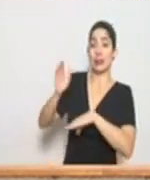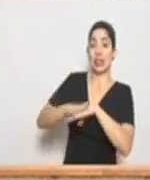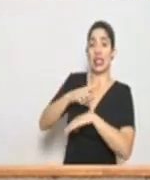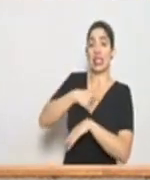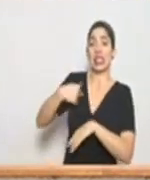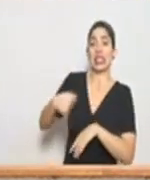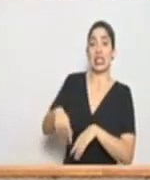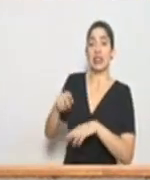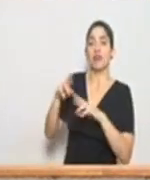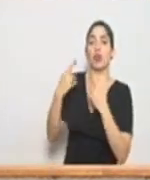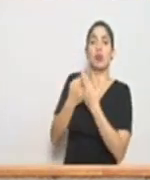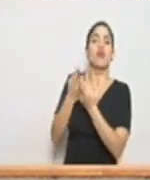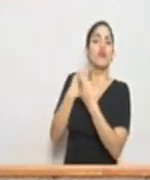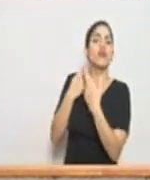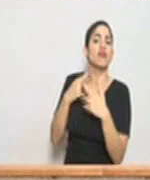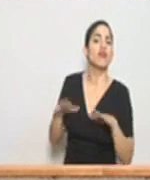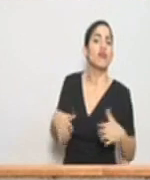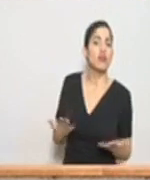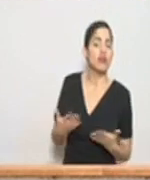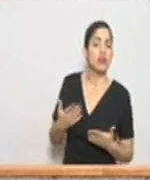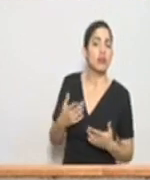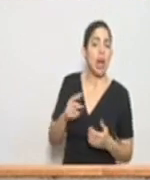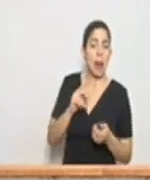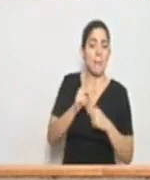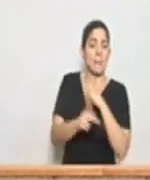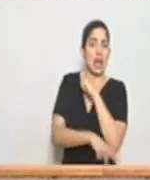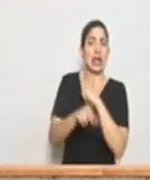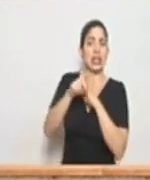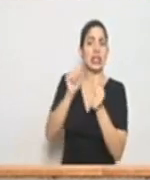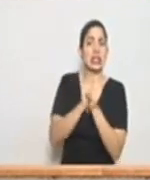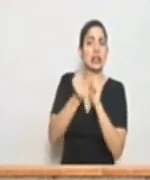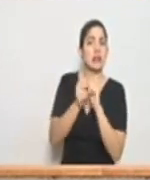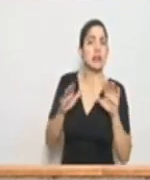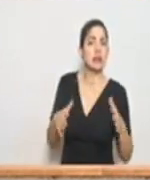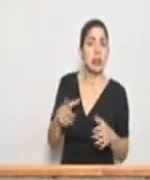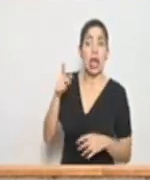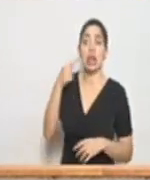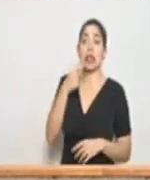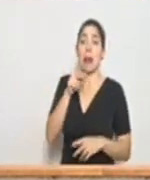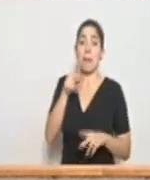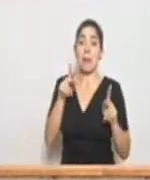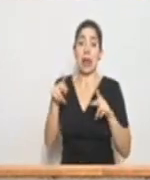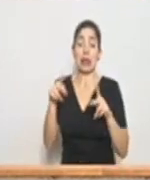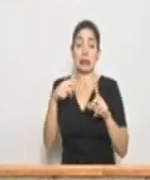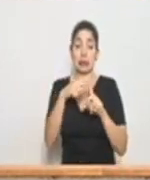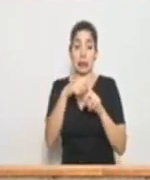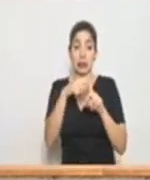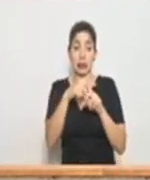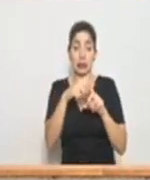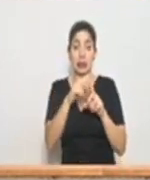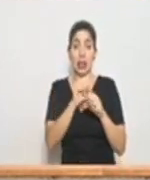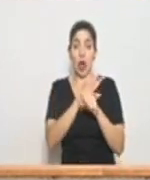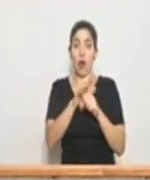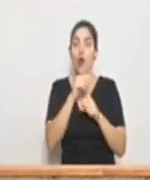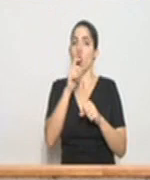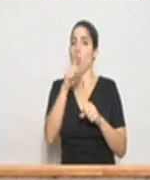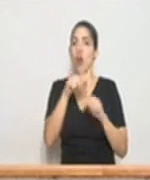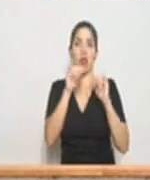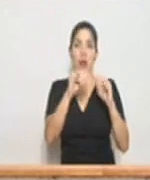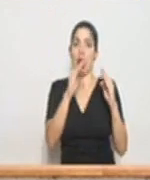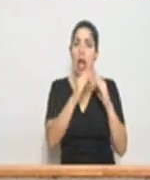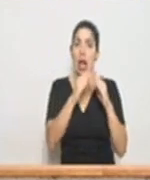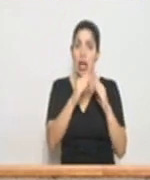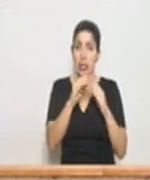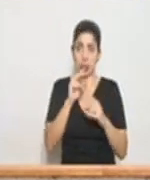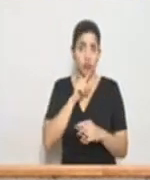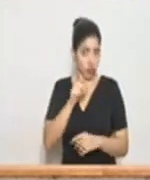cambiar el país? Entendemos que una de las recomendaciones fue que las personas con afectación leve del COVID no deberían permanecer aisladas en sus casas.